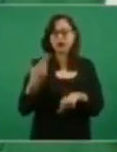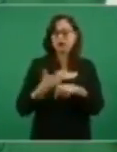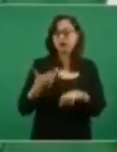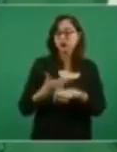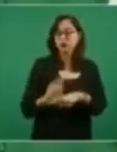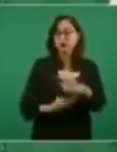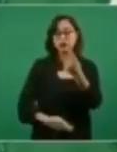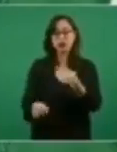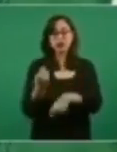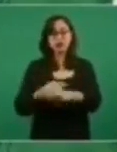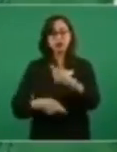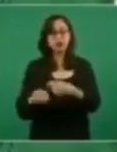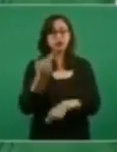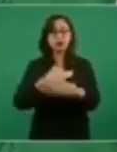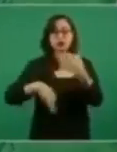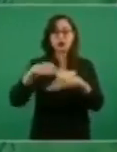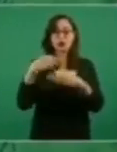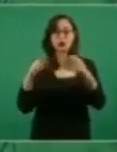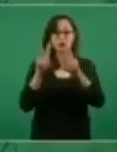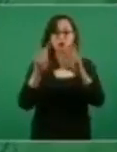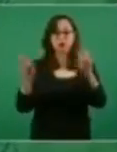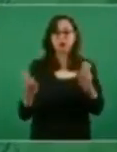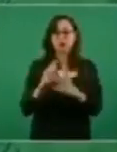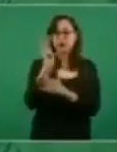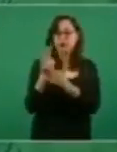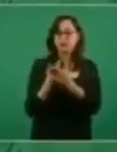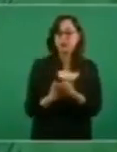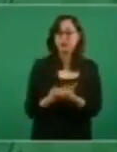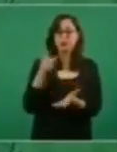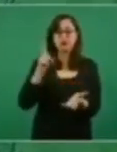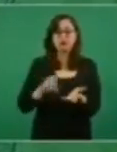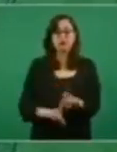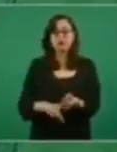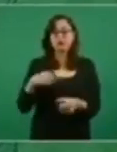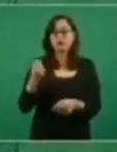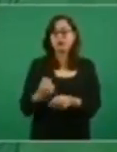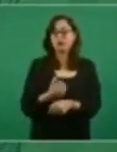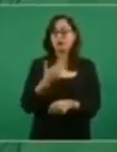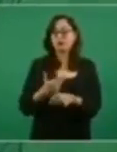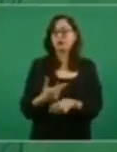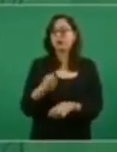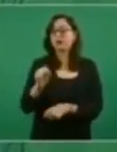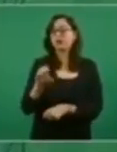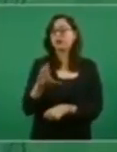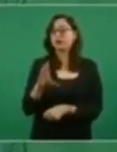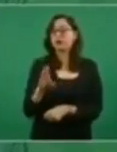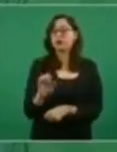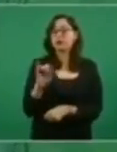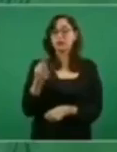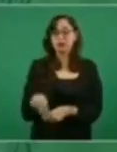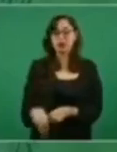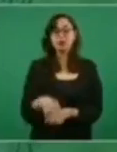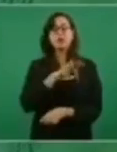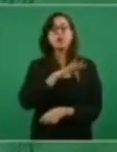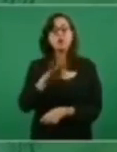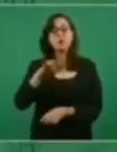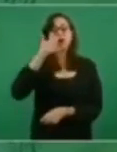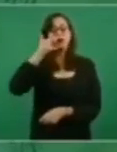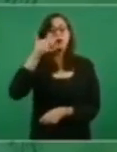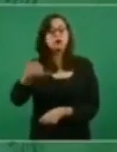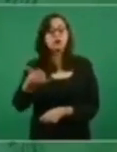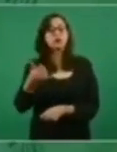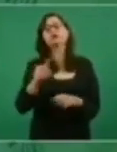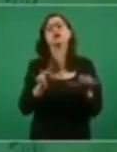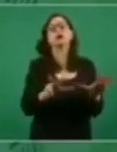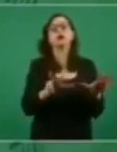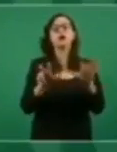intermediarios, de forma directa en las cuentas bancarias de los derechohabientes. Hasta el 26 de enero se han entregado apoyos a 6